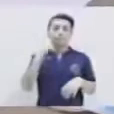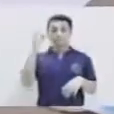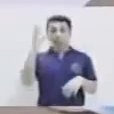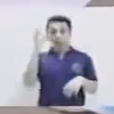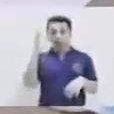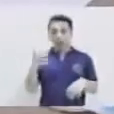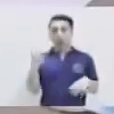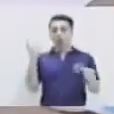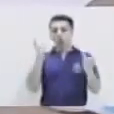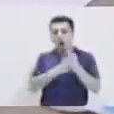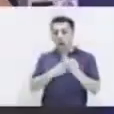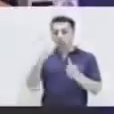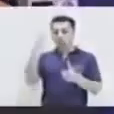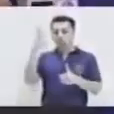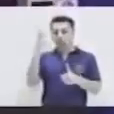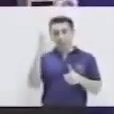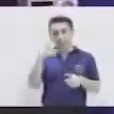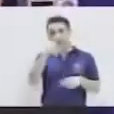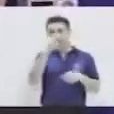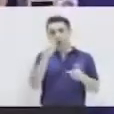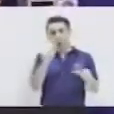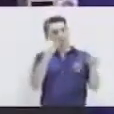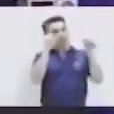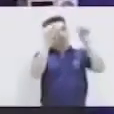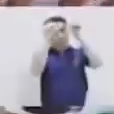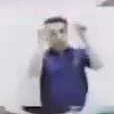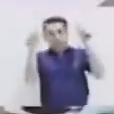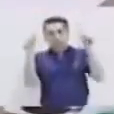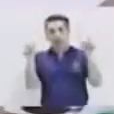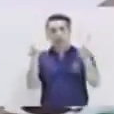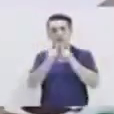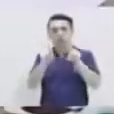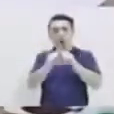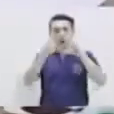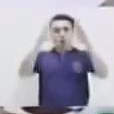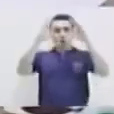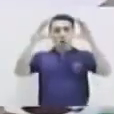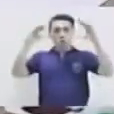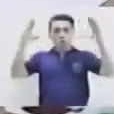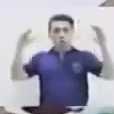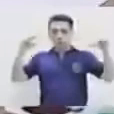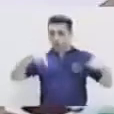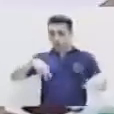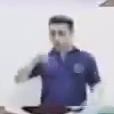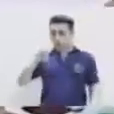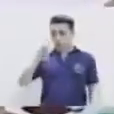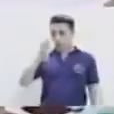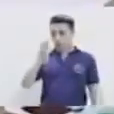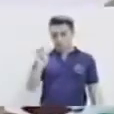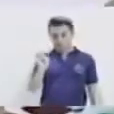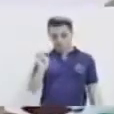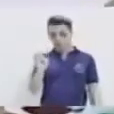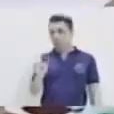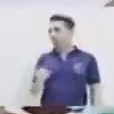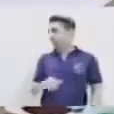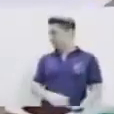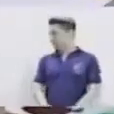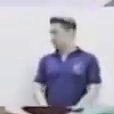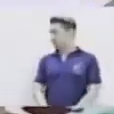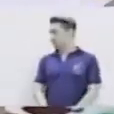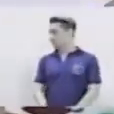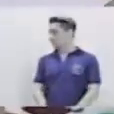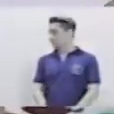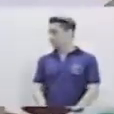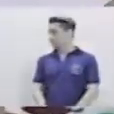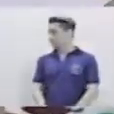que el dibujo esté completo. Ahora que ya nuestras ranitas ya están secas, nuestras huellitas, vamos a hacer los